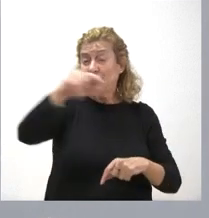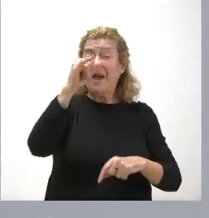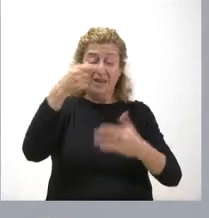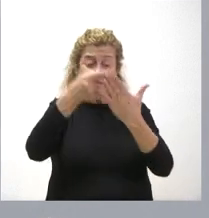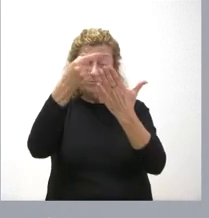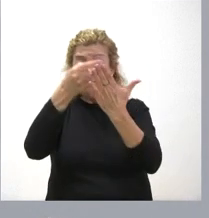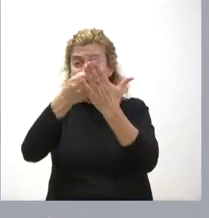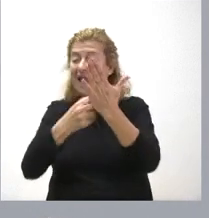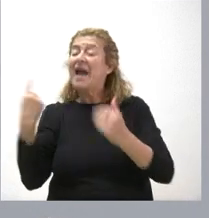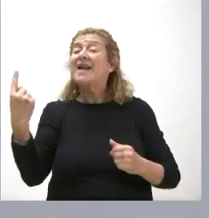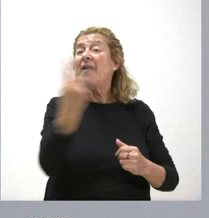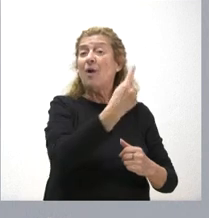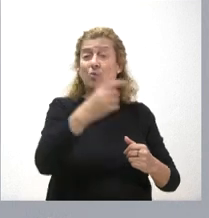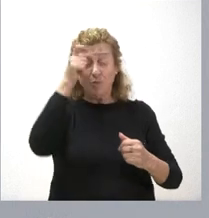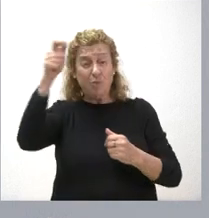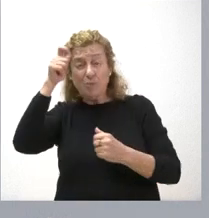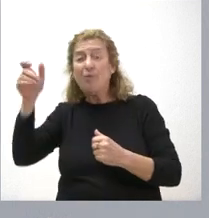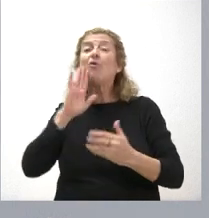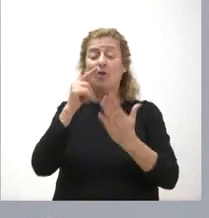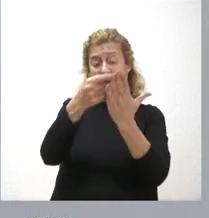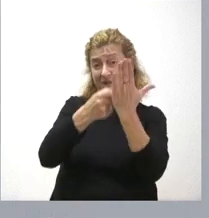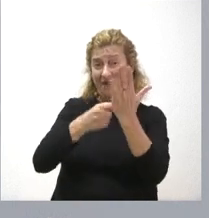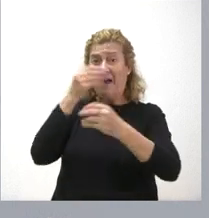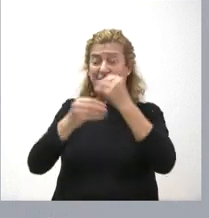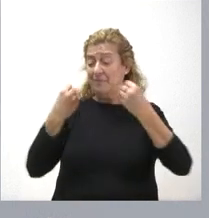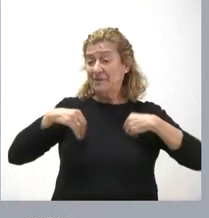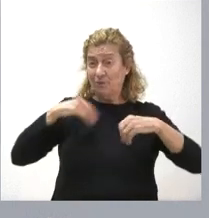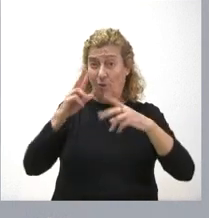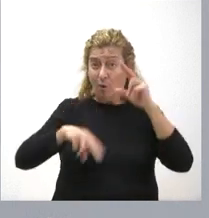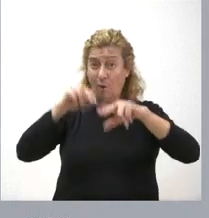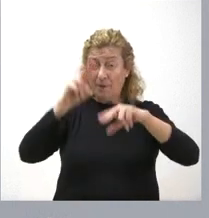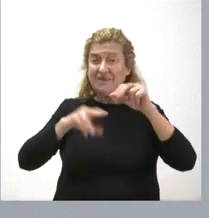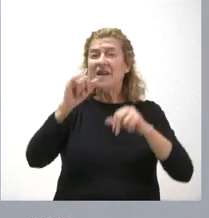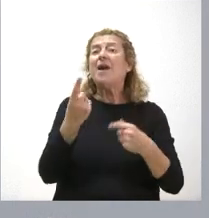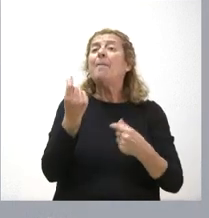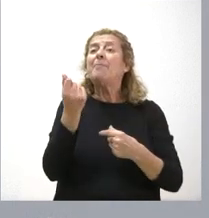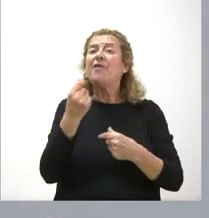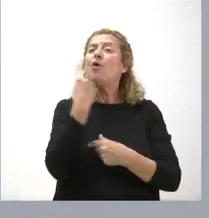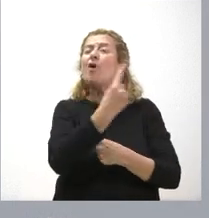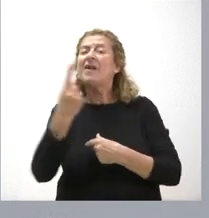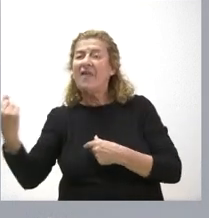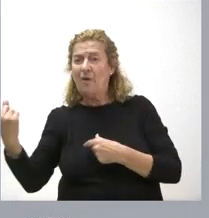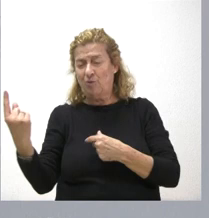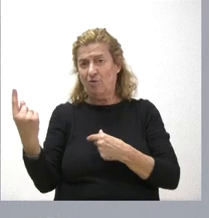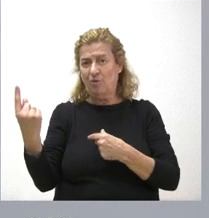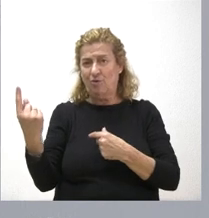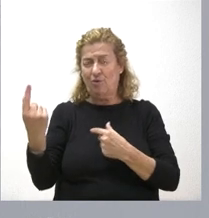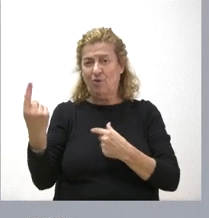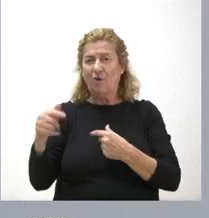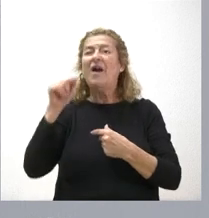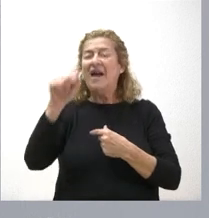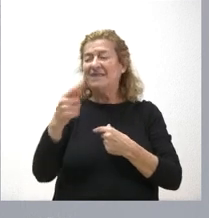de cada uno de los municipios en donde se realizan las mismas y el coste de inversión relativo a este